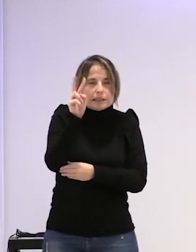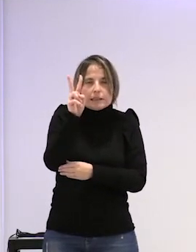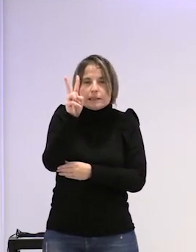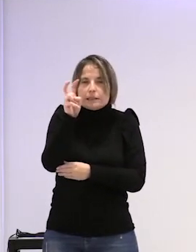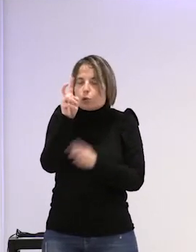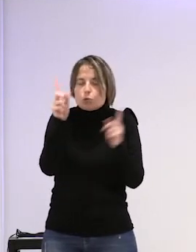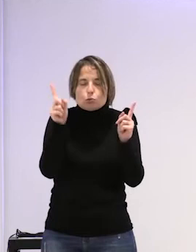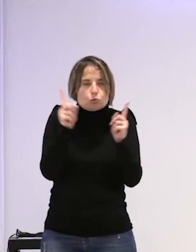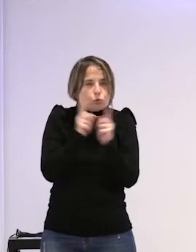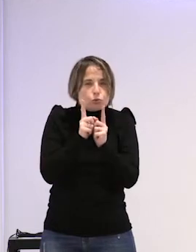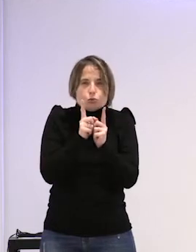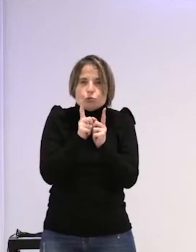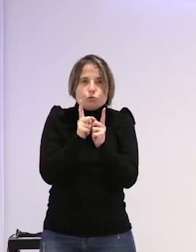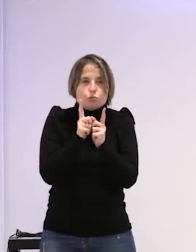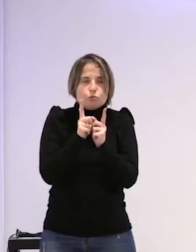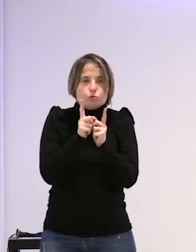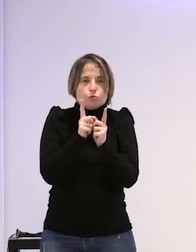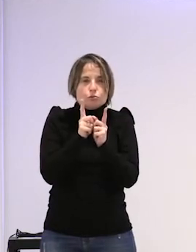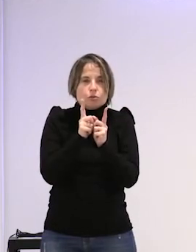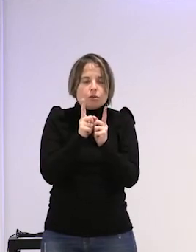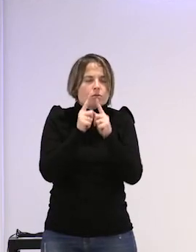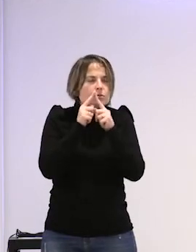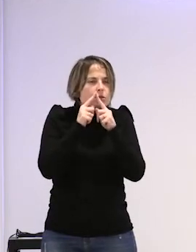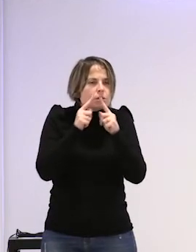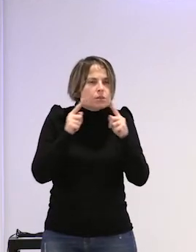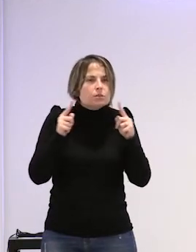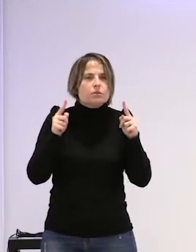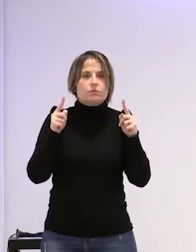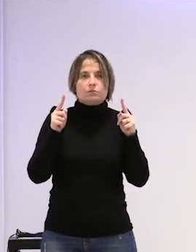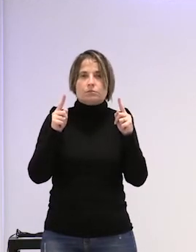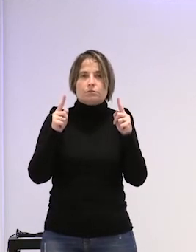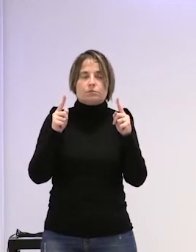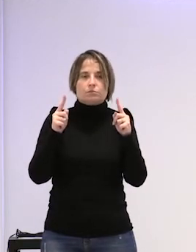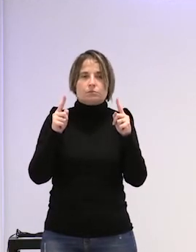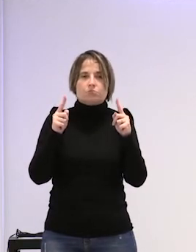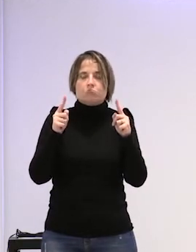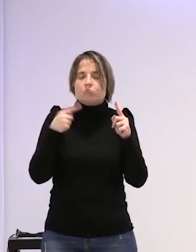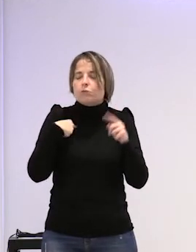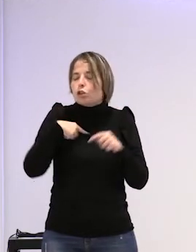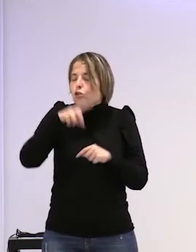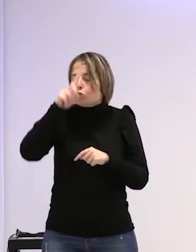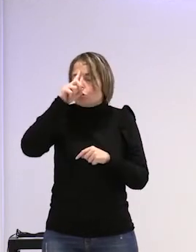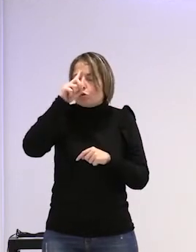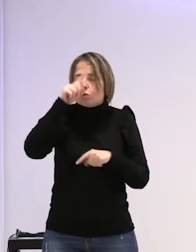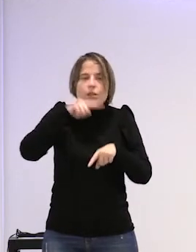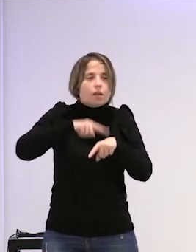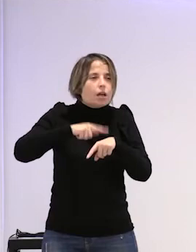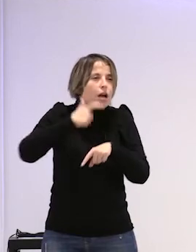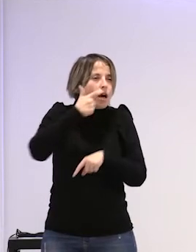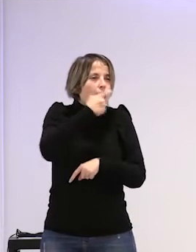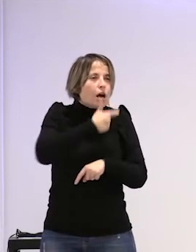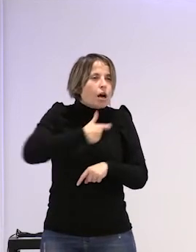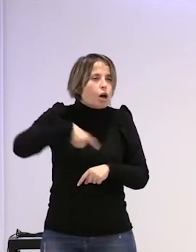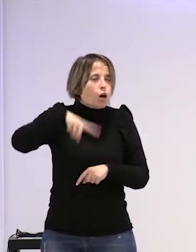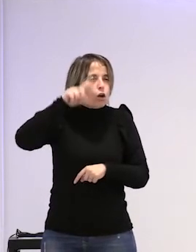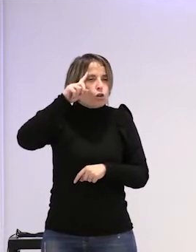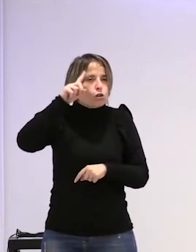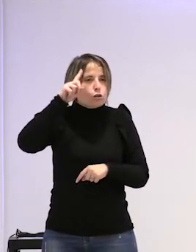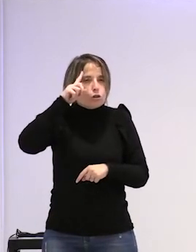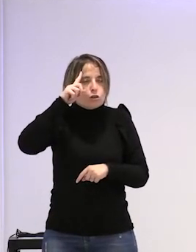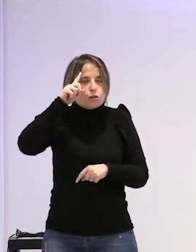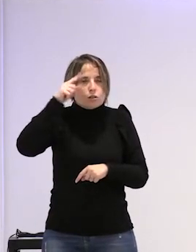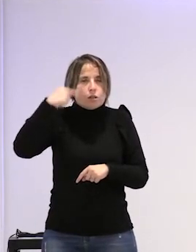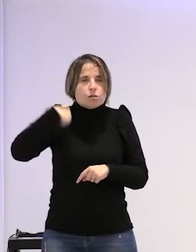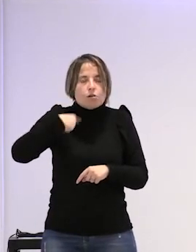un rato lo desconozco un ejercicio